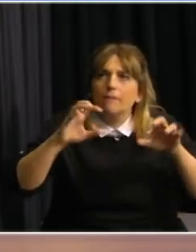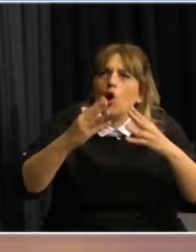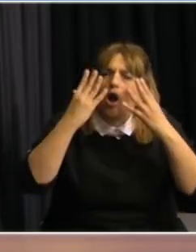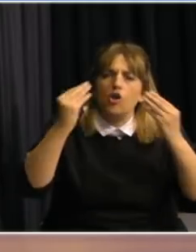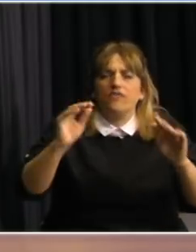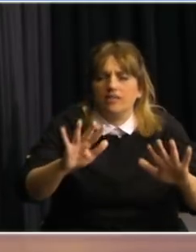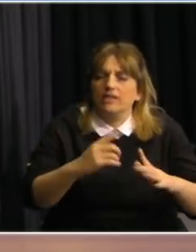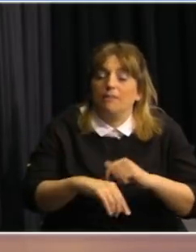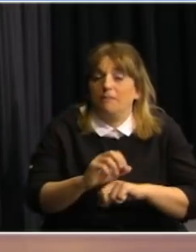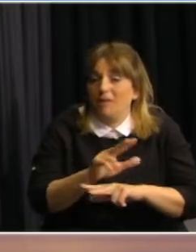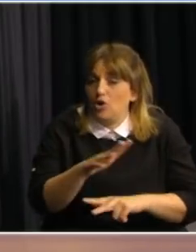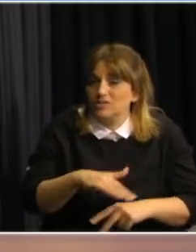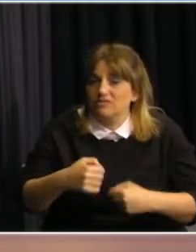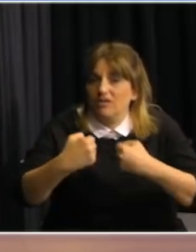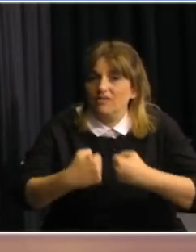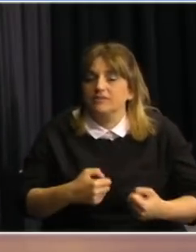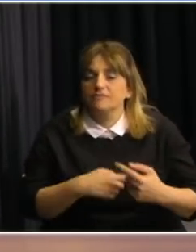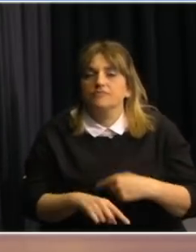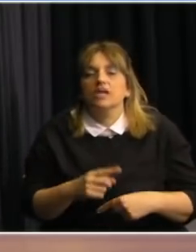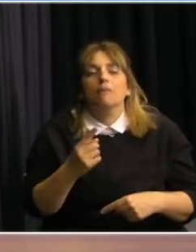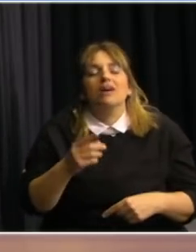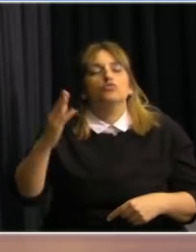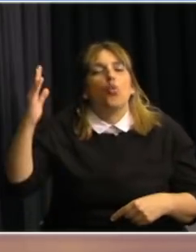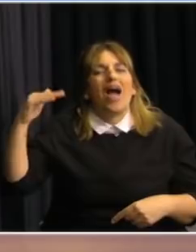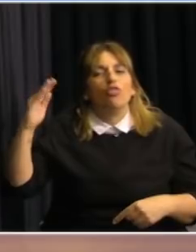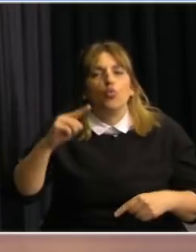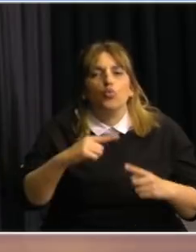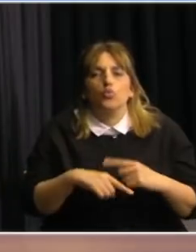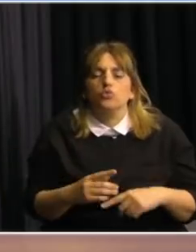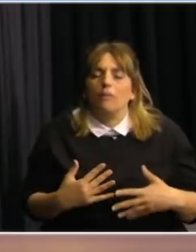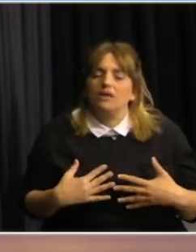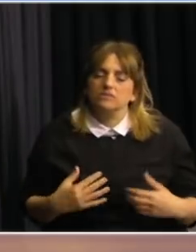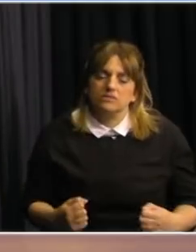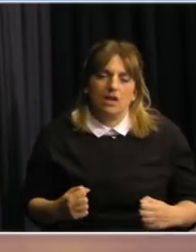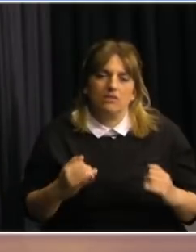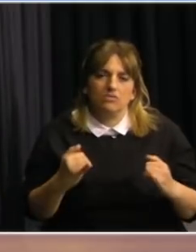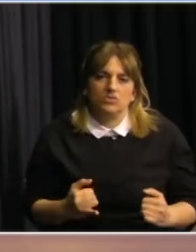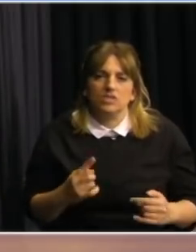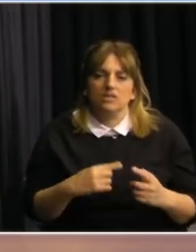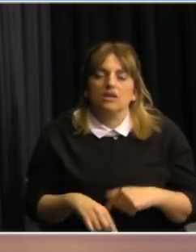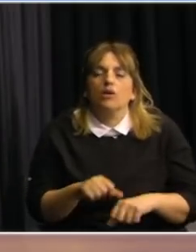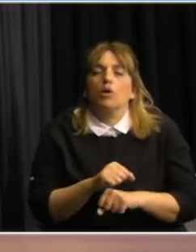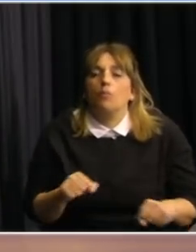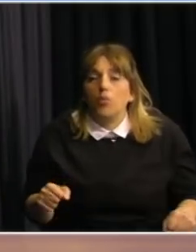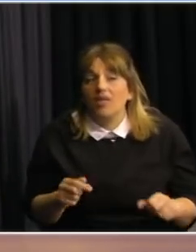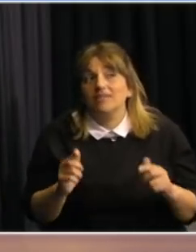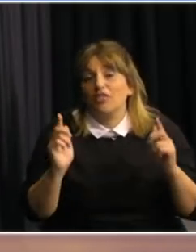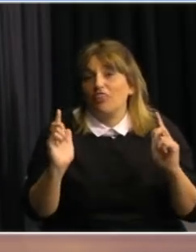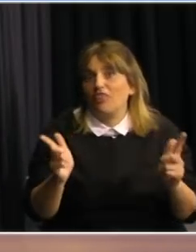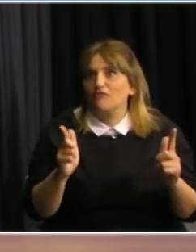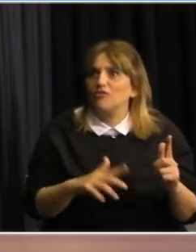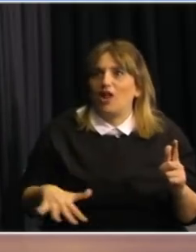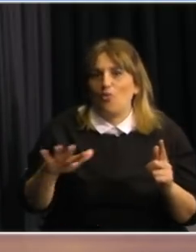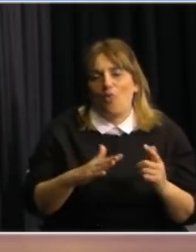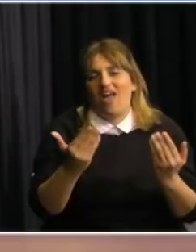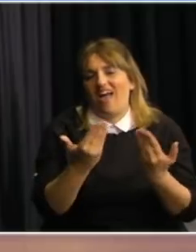otra situación es la situación del adulto mayor básicamente sano que sí puede disfrutar de espacios al aire libre con